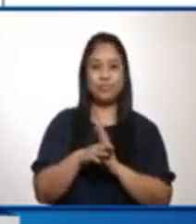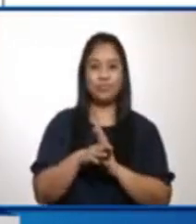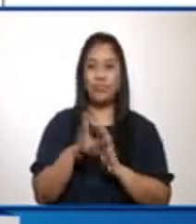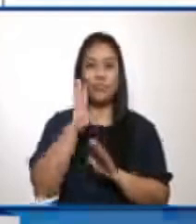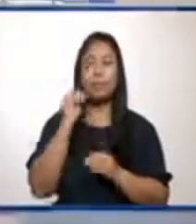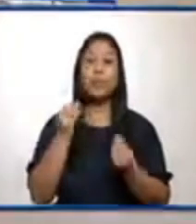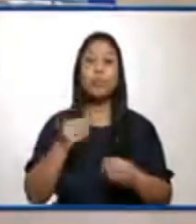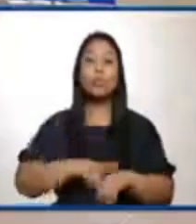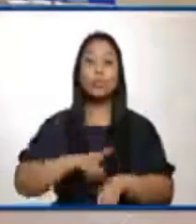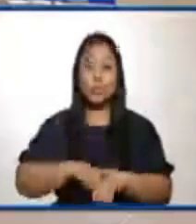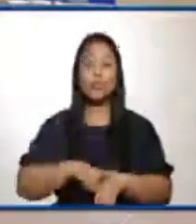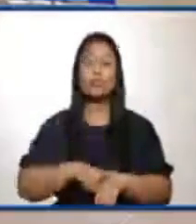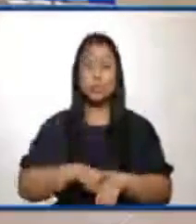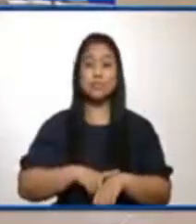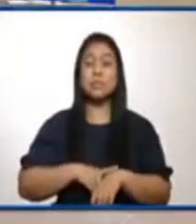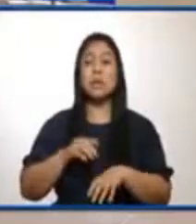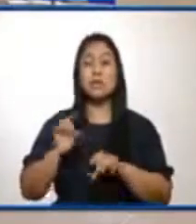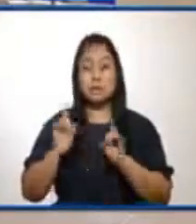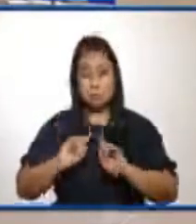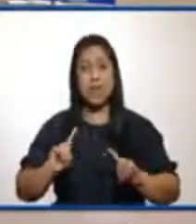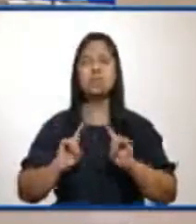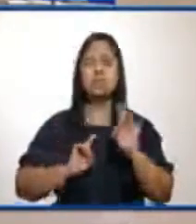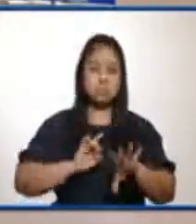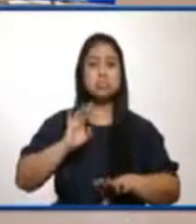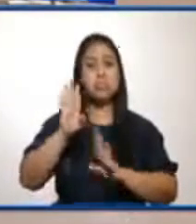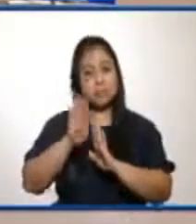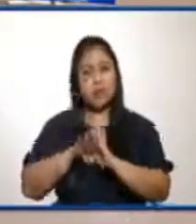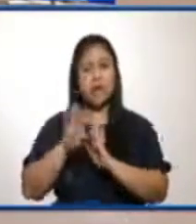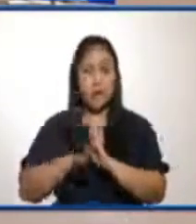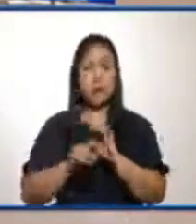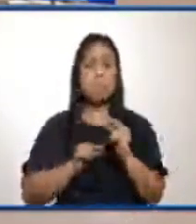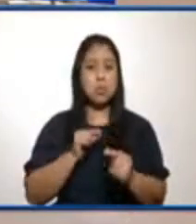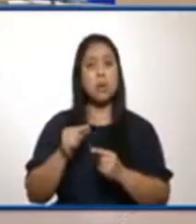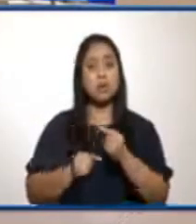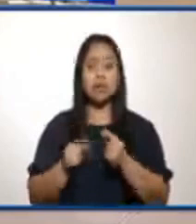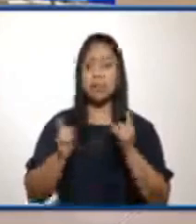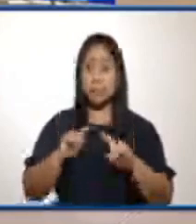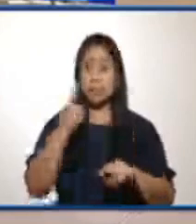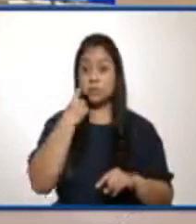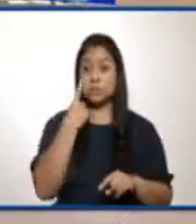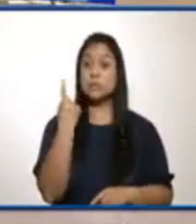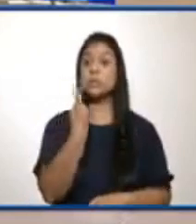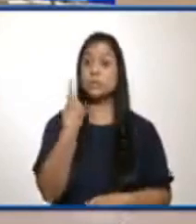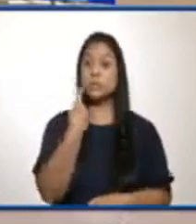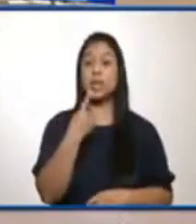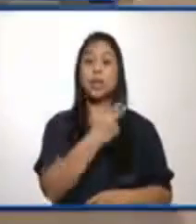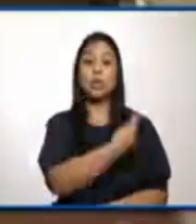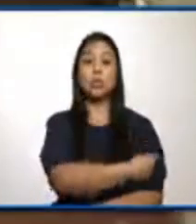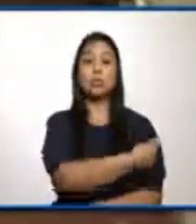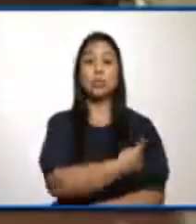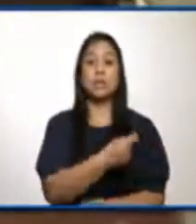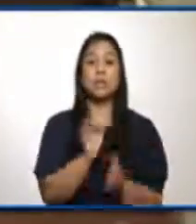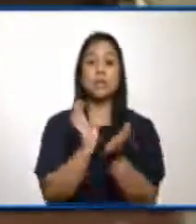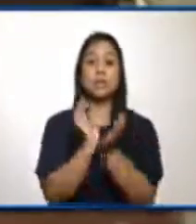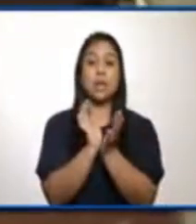aunque esta se va moviendo periódicamente. Creo que es importante que ustedes vean que el hospital de Vía Nueva bajó